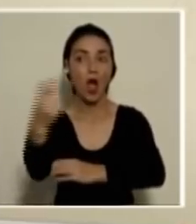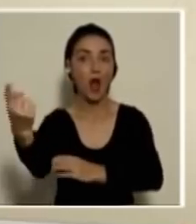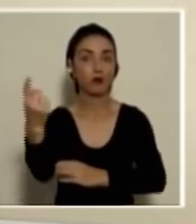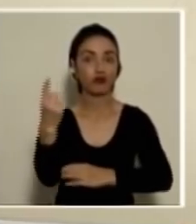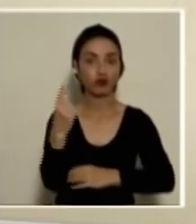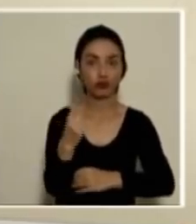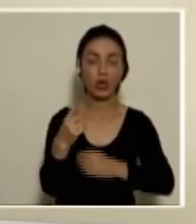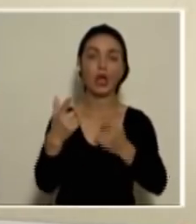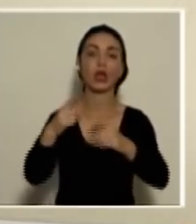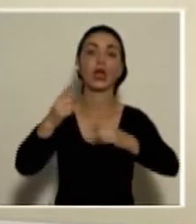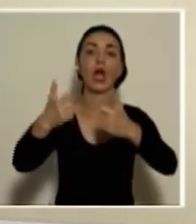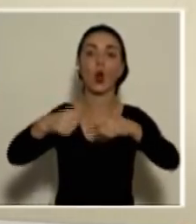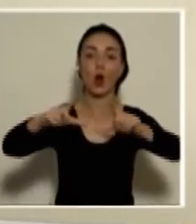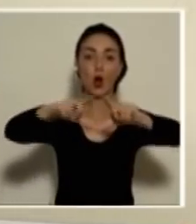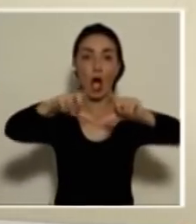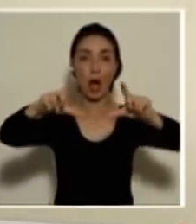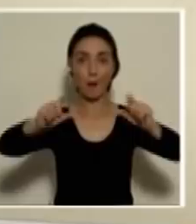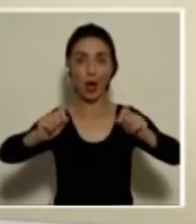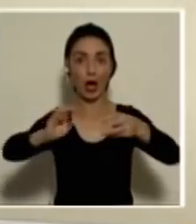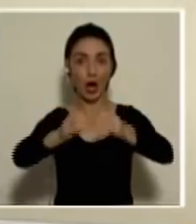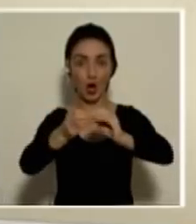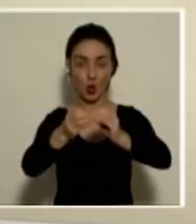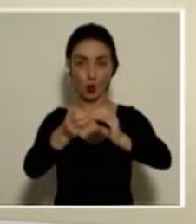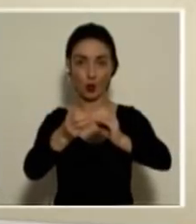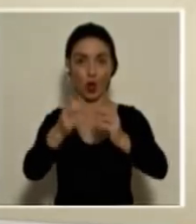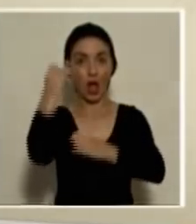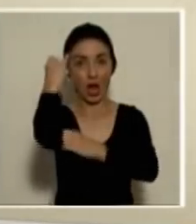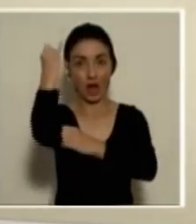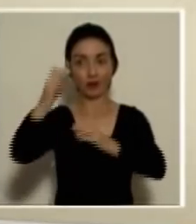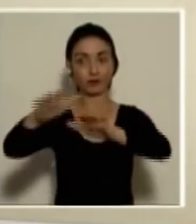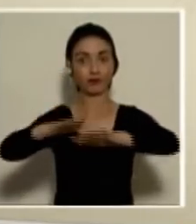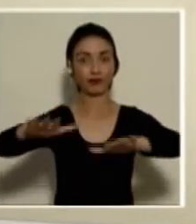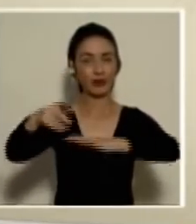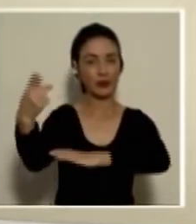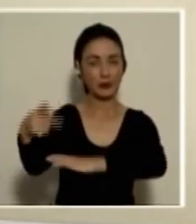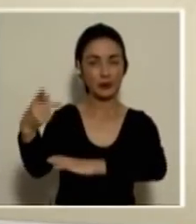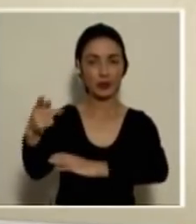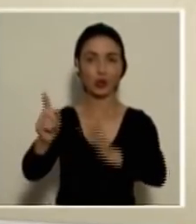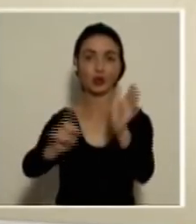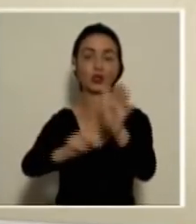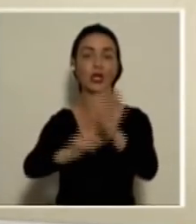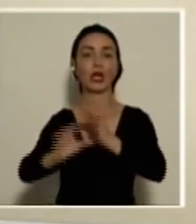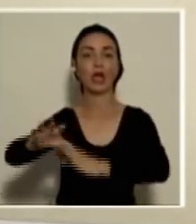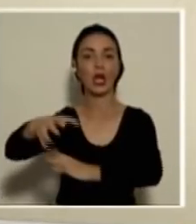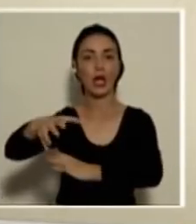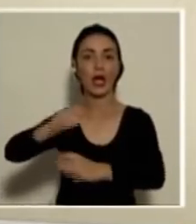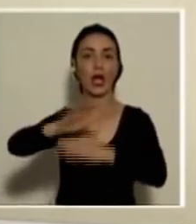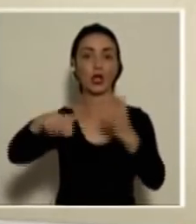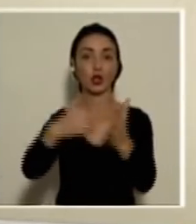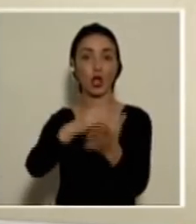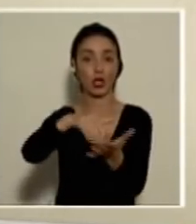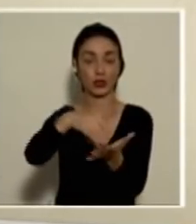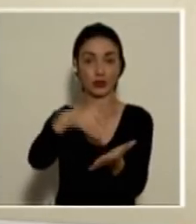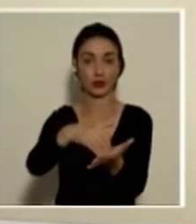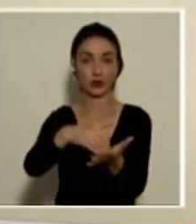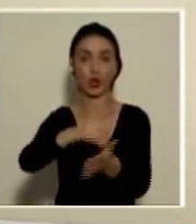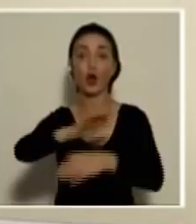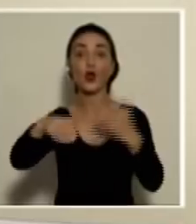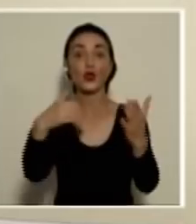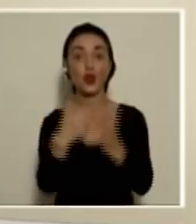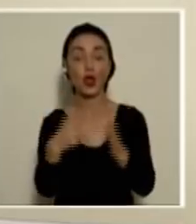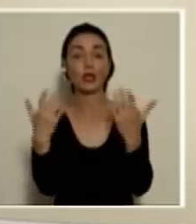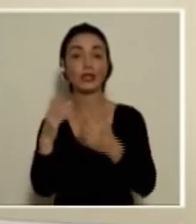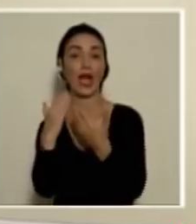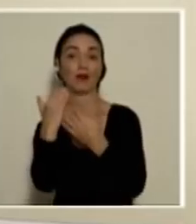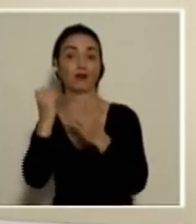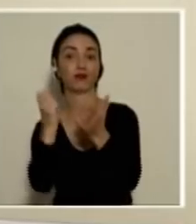las posibilidades de placa o impar. La idea es que las zonas más complicadas que están en naranja, como son todas las del GAM, todas las que se habían